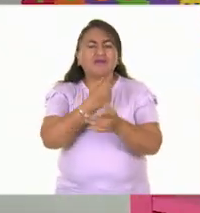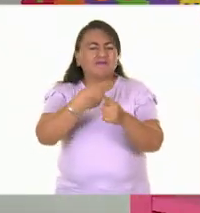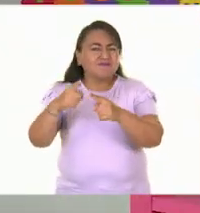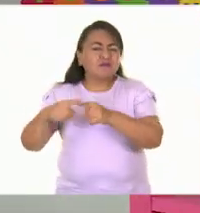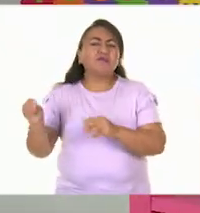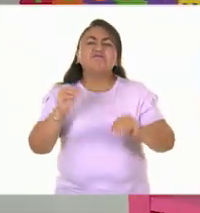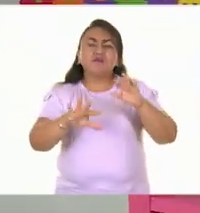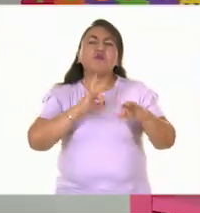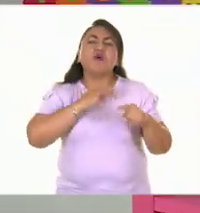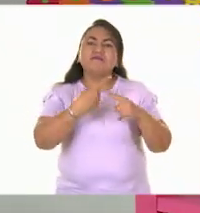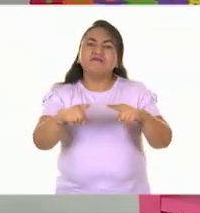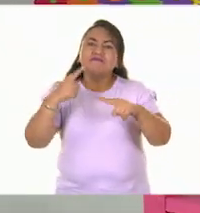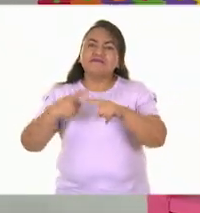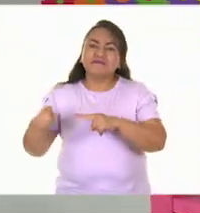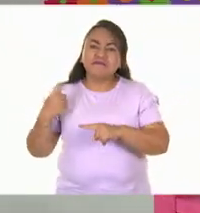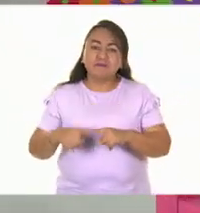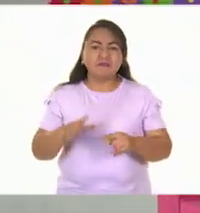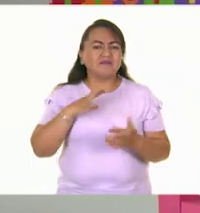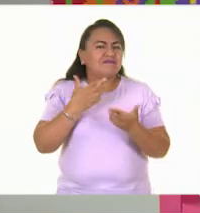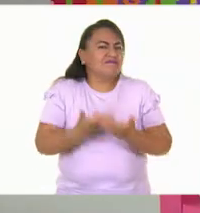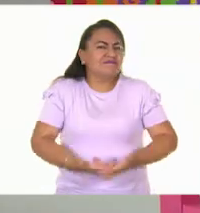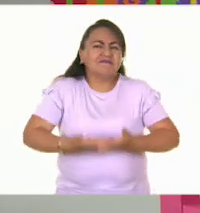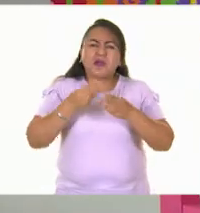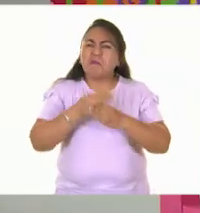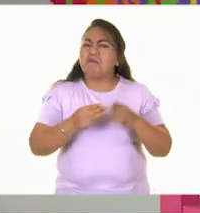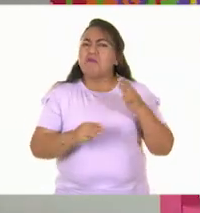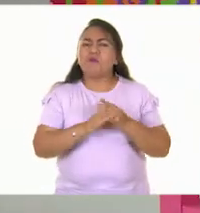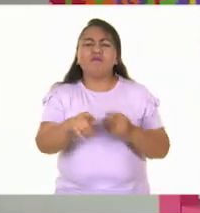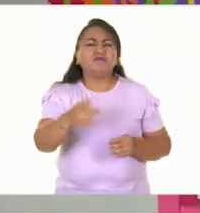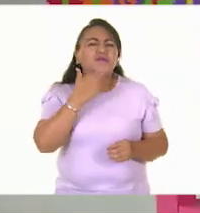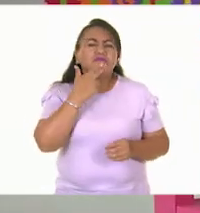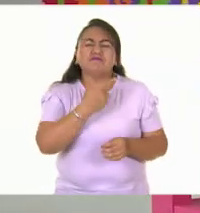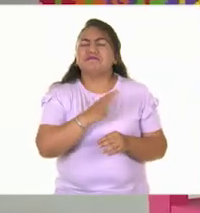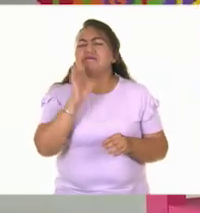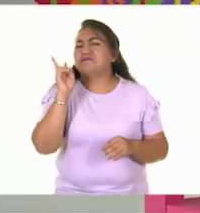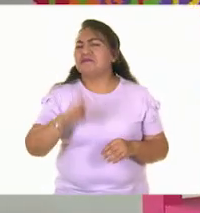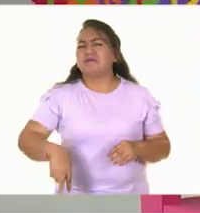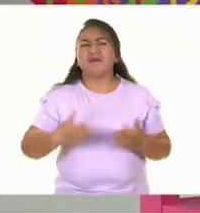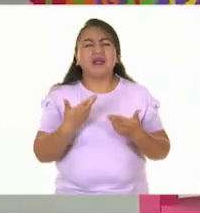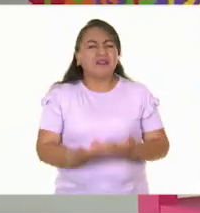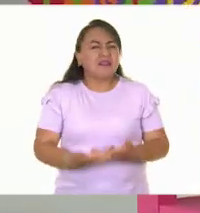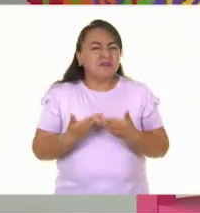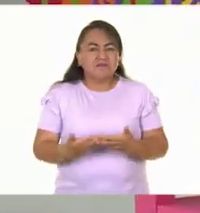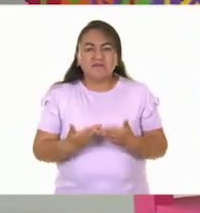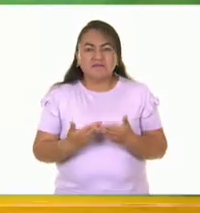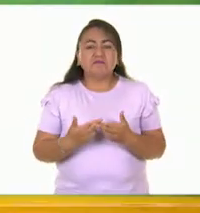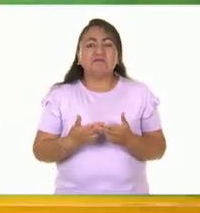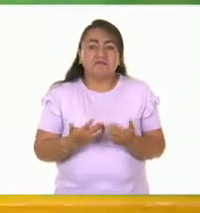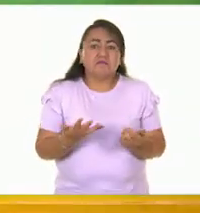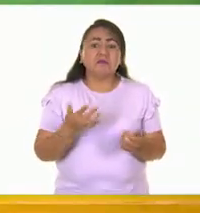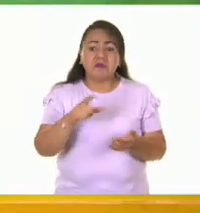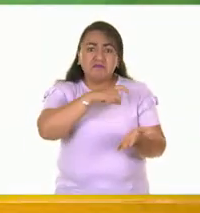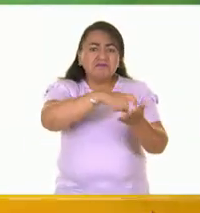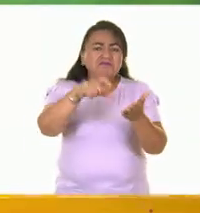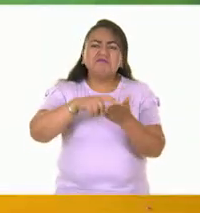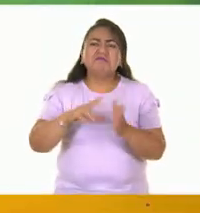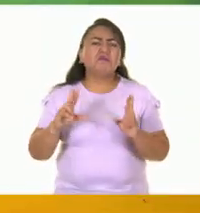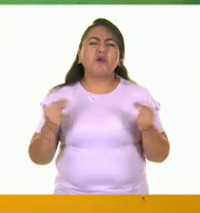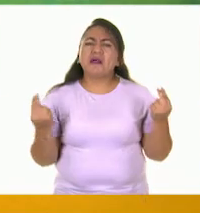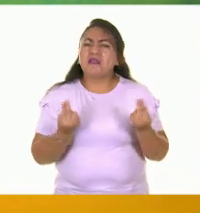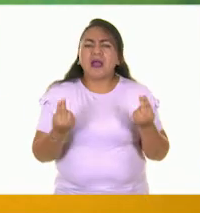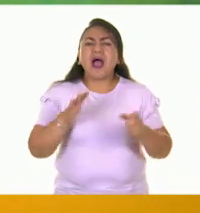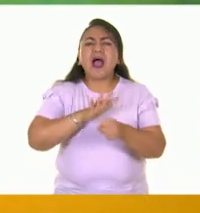Claro que sí. Bueno, como podemos ver, la cantidad de material que podemos utilizar es infinito y además no tenemos que comprar. Podemos